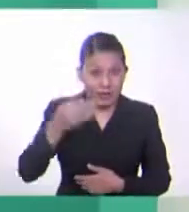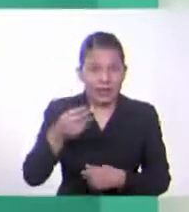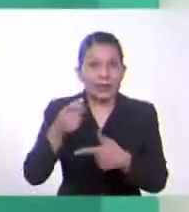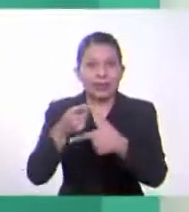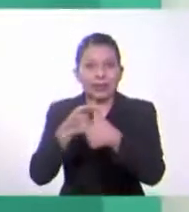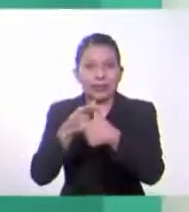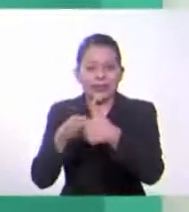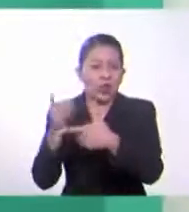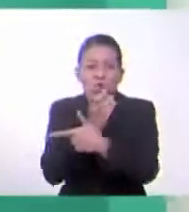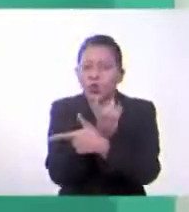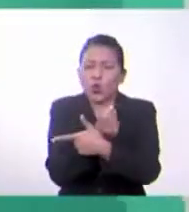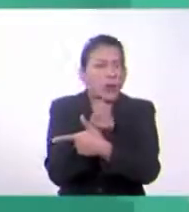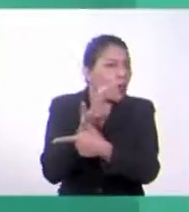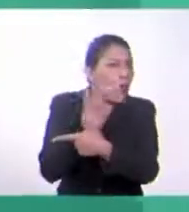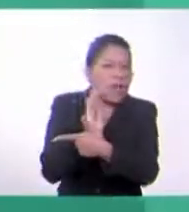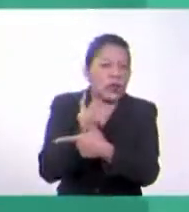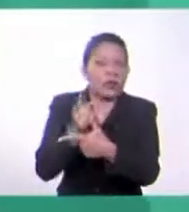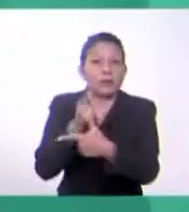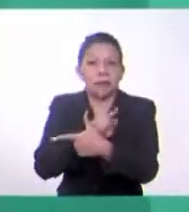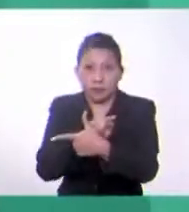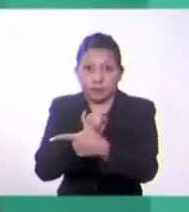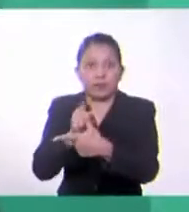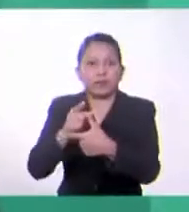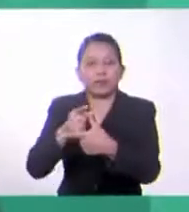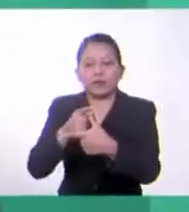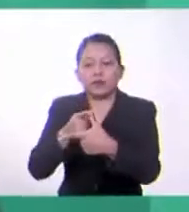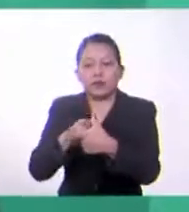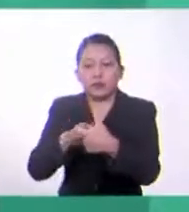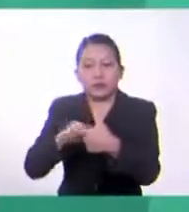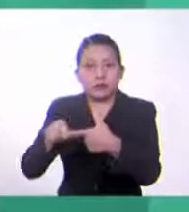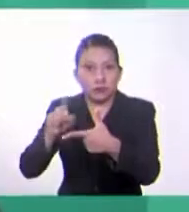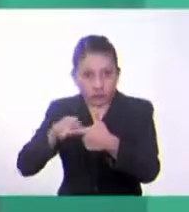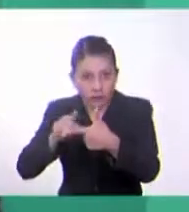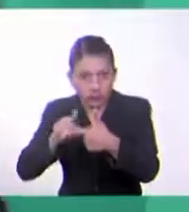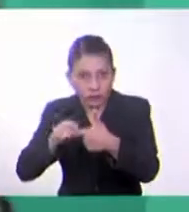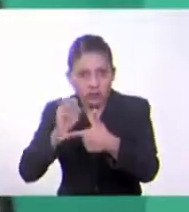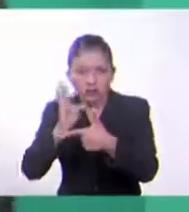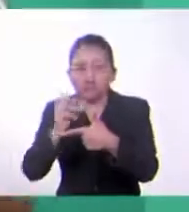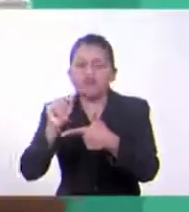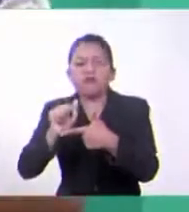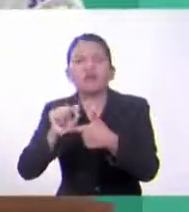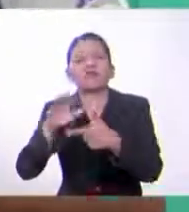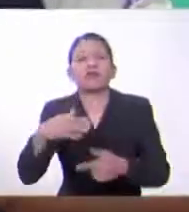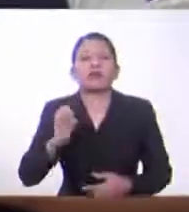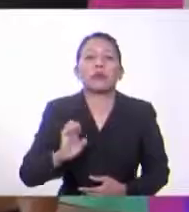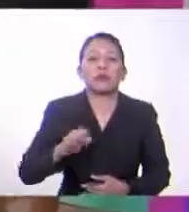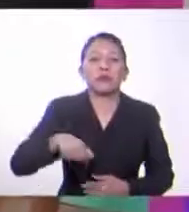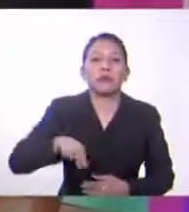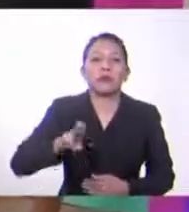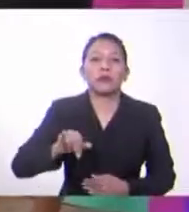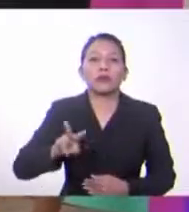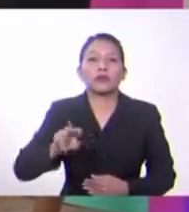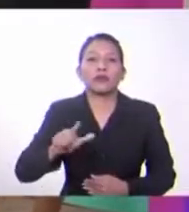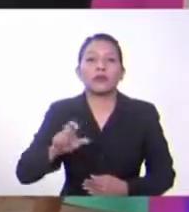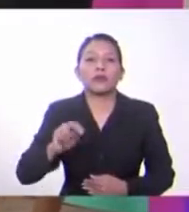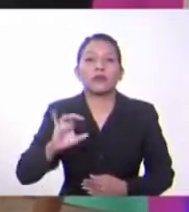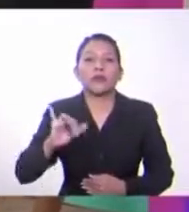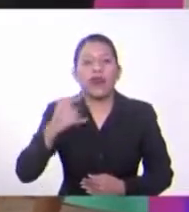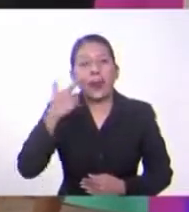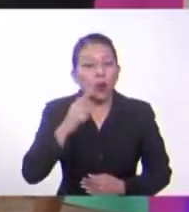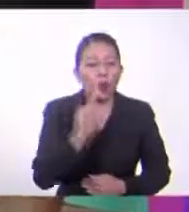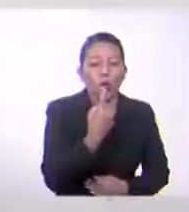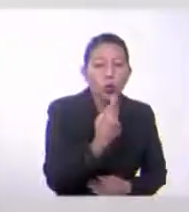la equivalencia del dólar en esa moneda. Así es. Entonces, vamos a hacer una